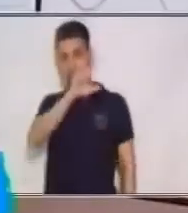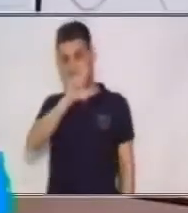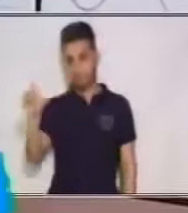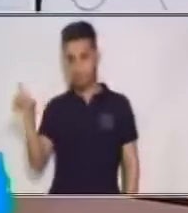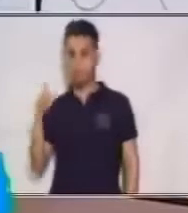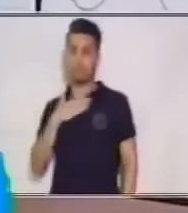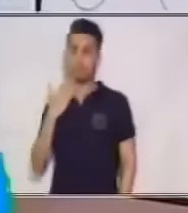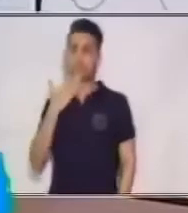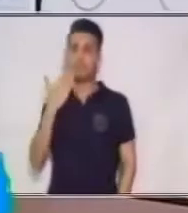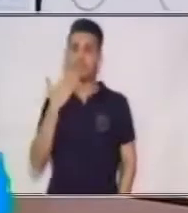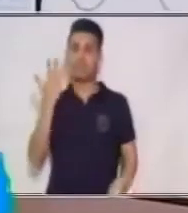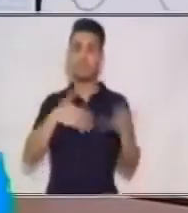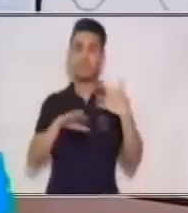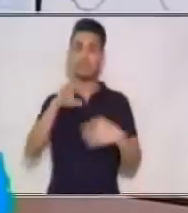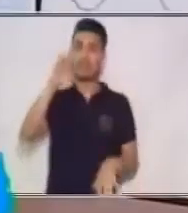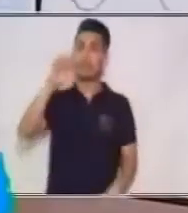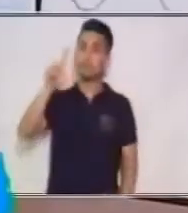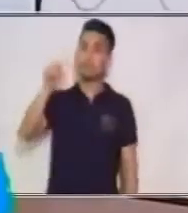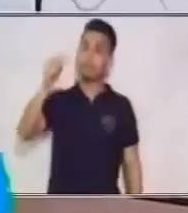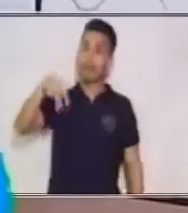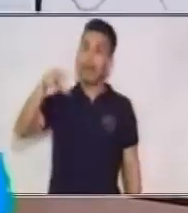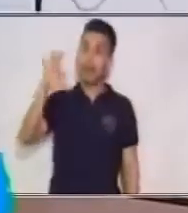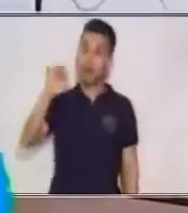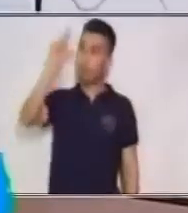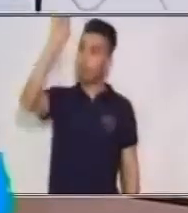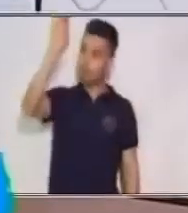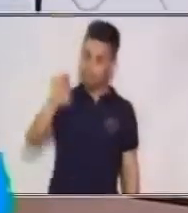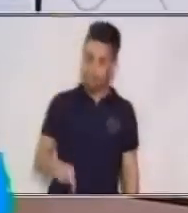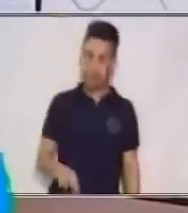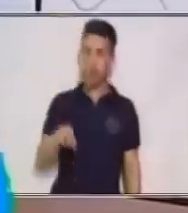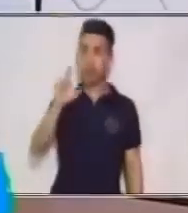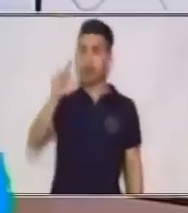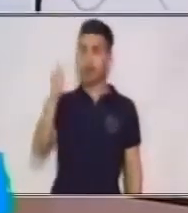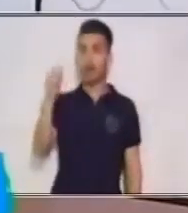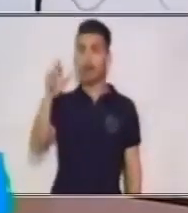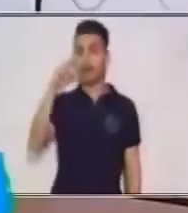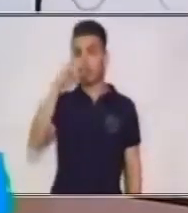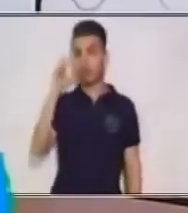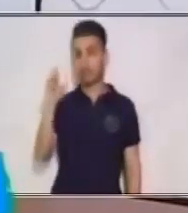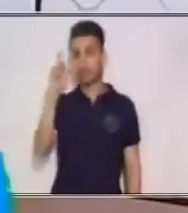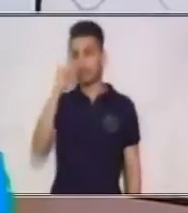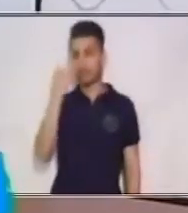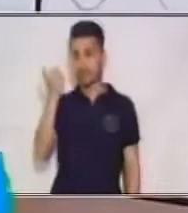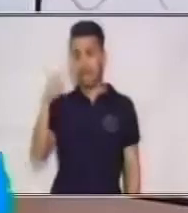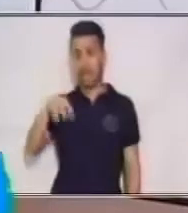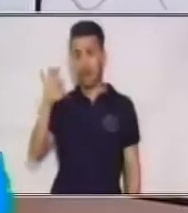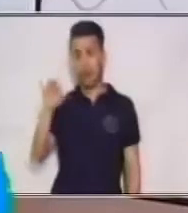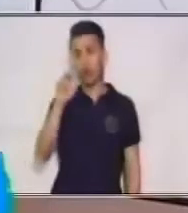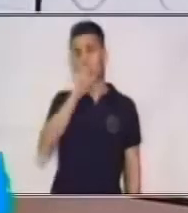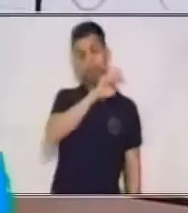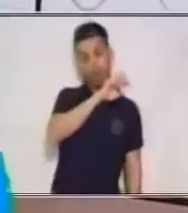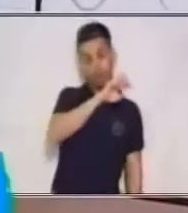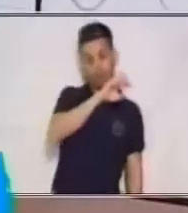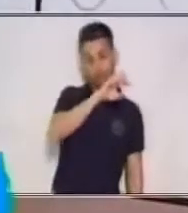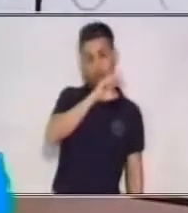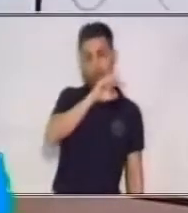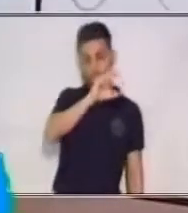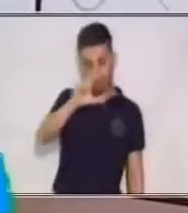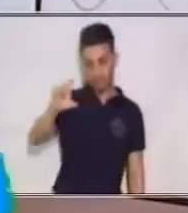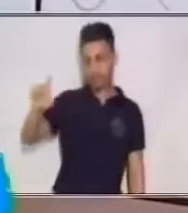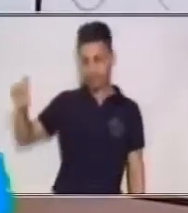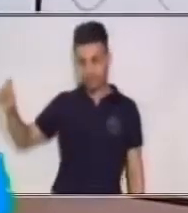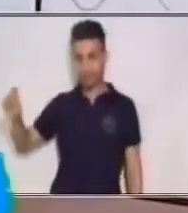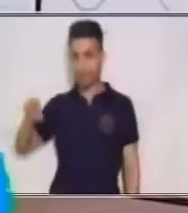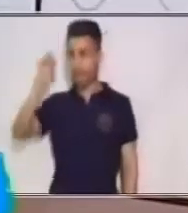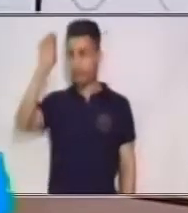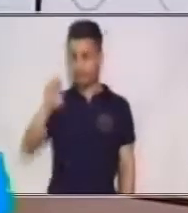es 1,4. 1 en X y 4 en Y. El primer valor que busco siempre es el